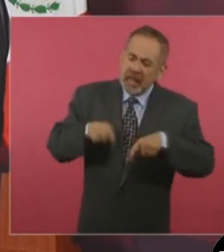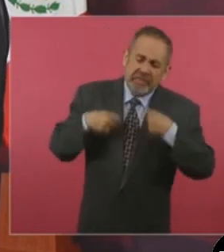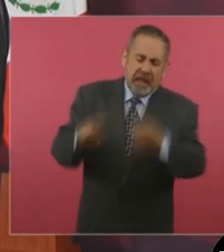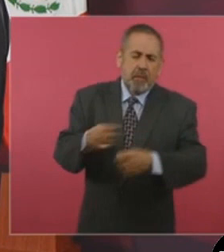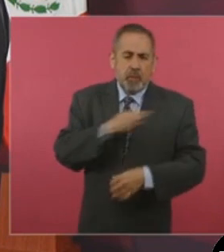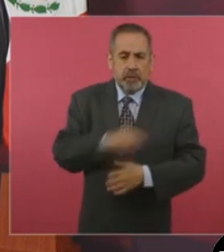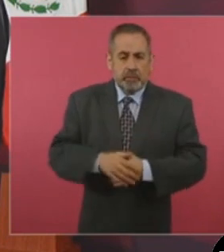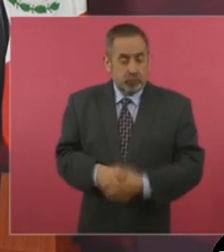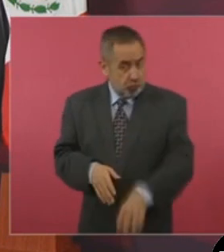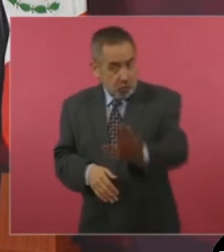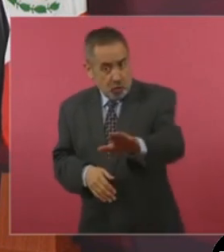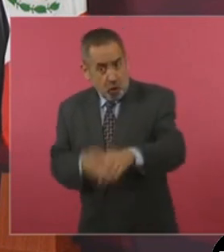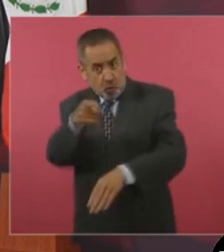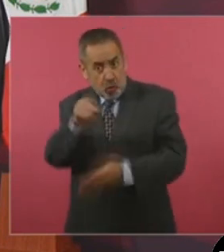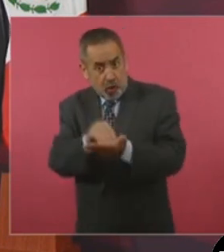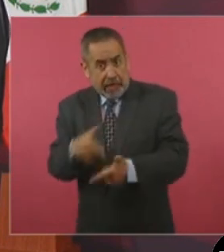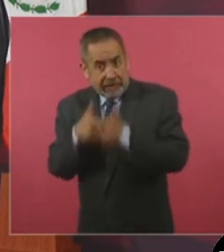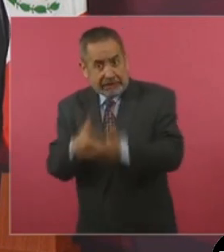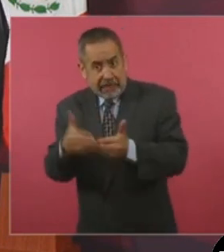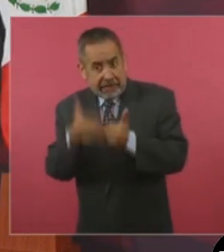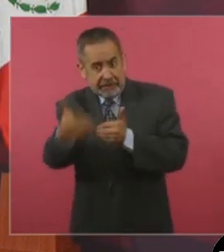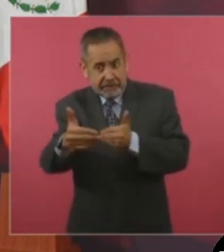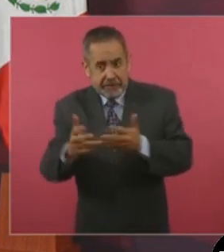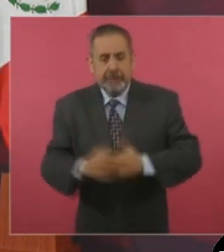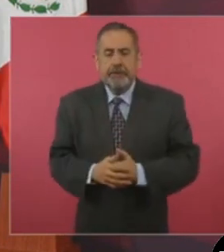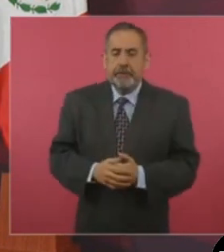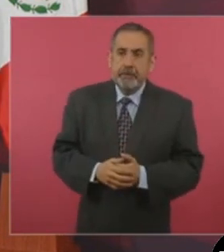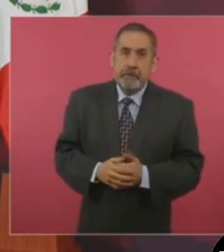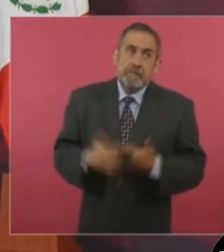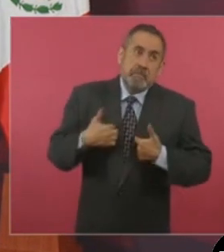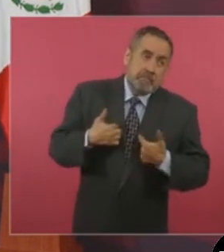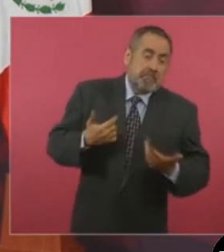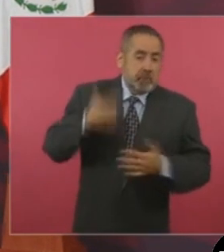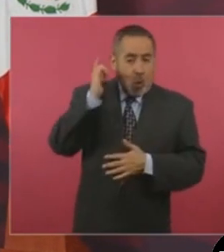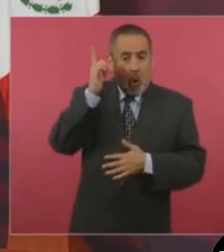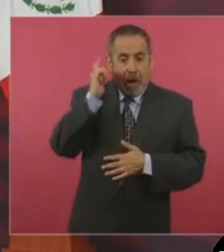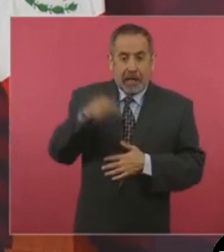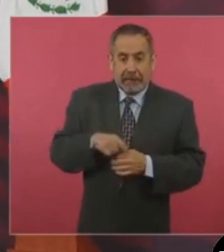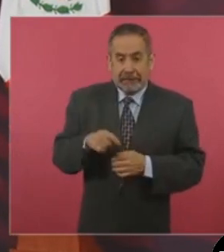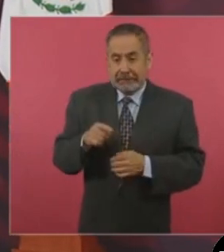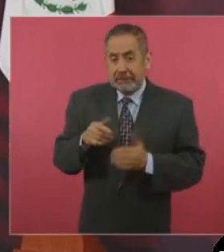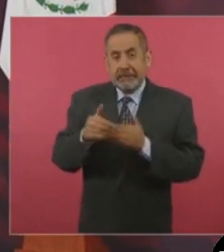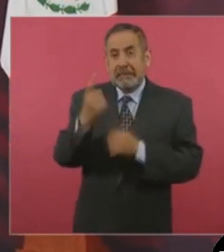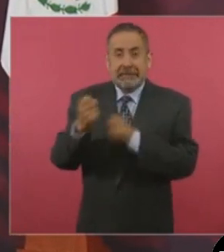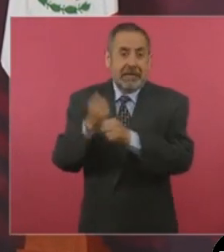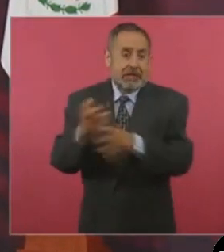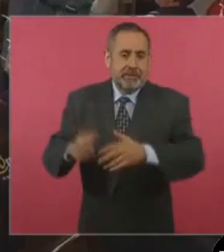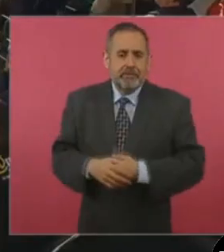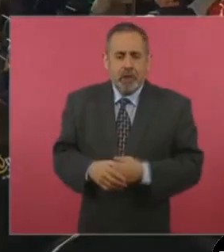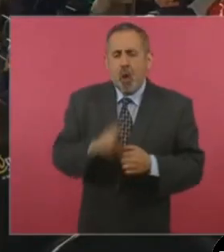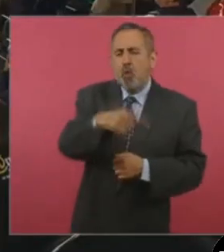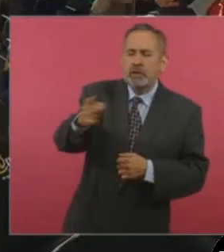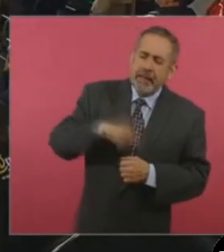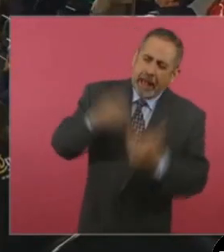que traer. ¿Usted sobrevivirá? Yo, pues, espero que pasar de los 100. ¿Cómo debemos despedirlo?